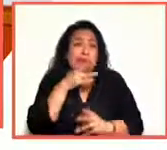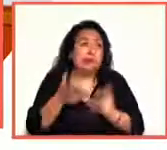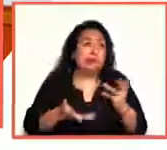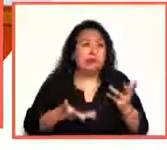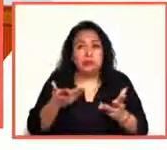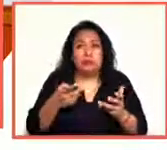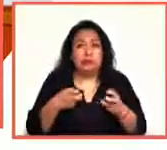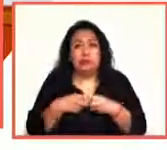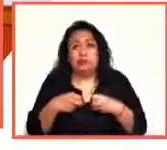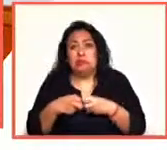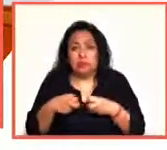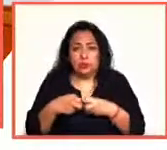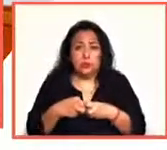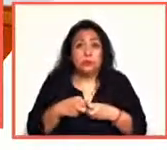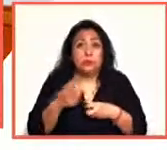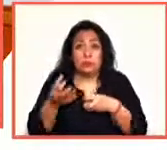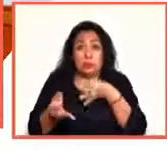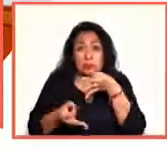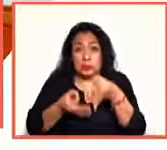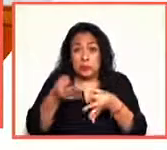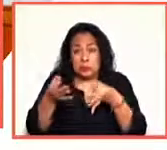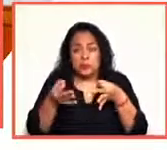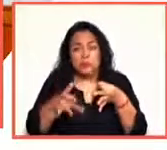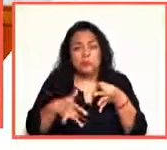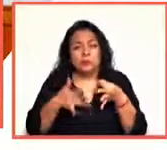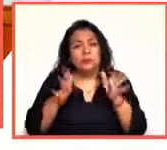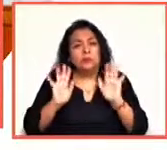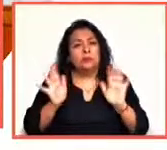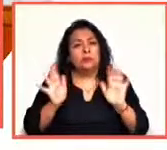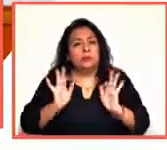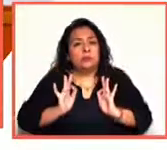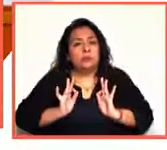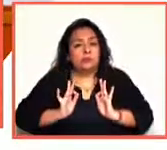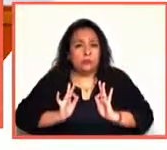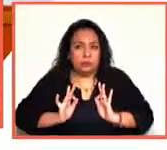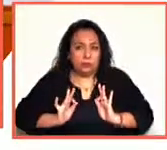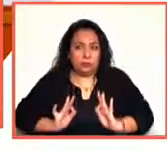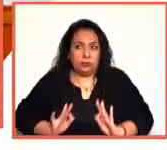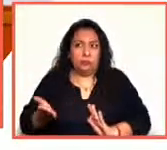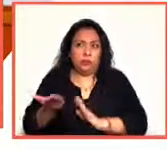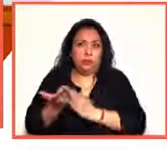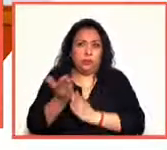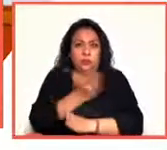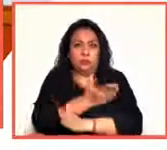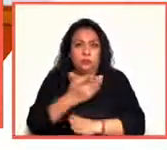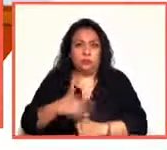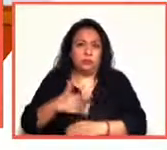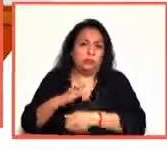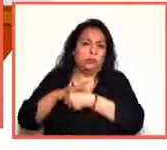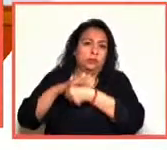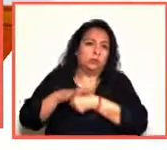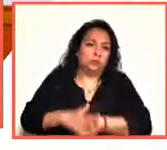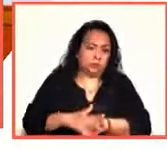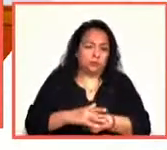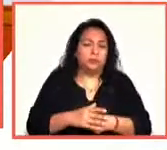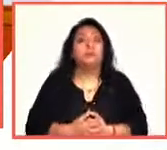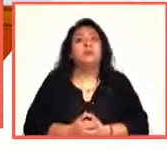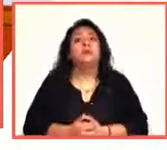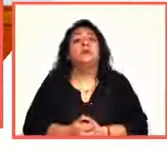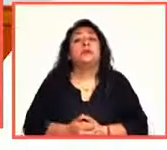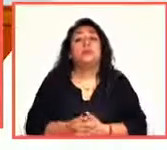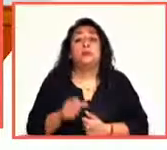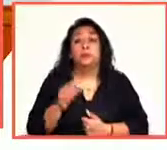noticia libera un poco esa presión. Y que además